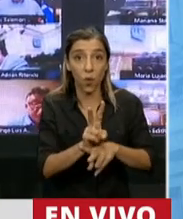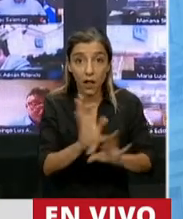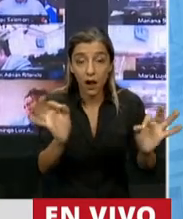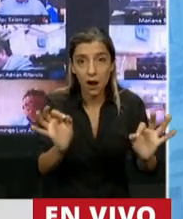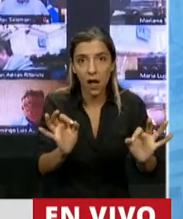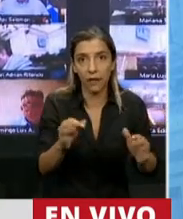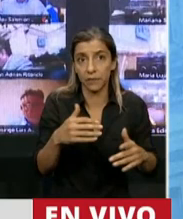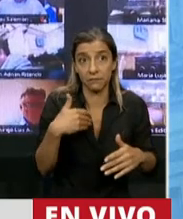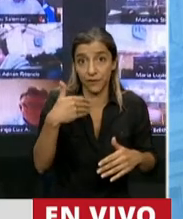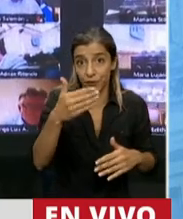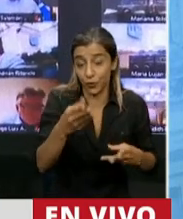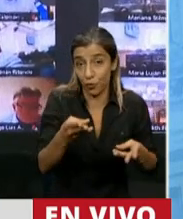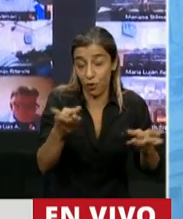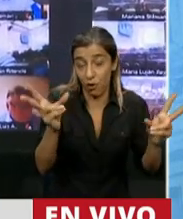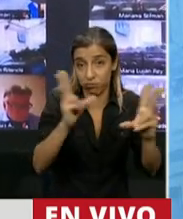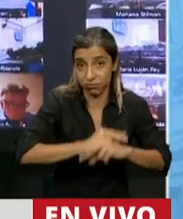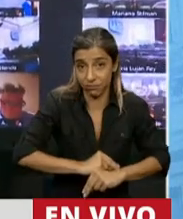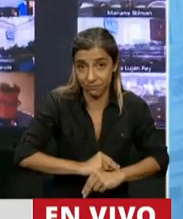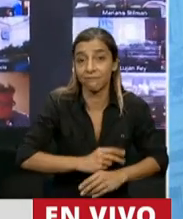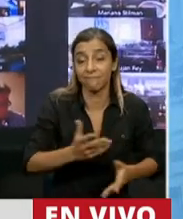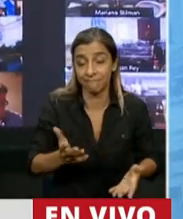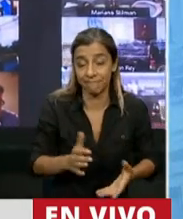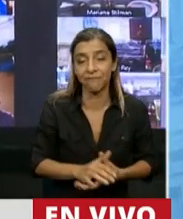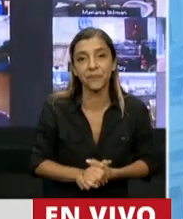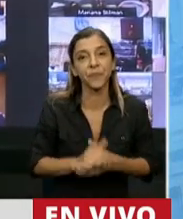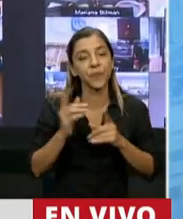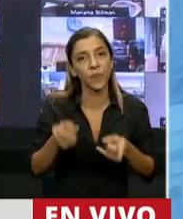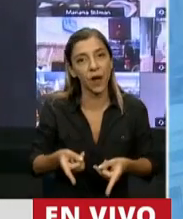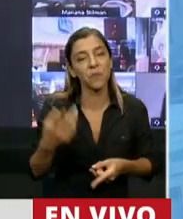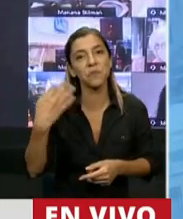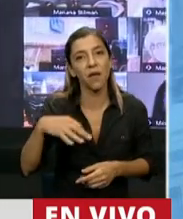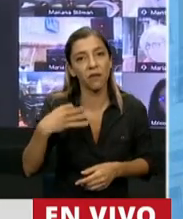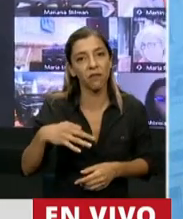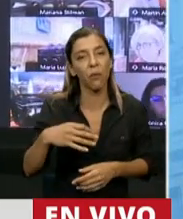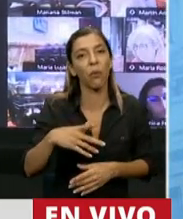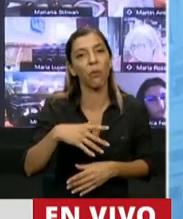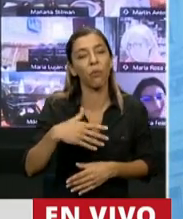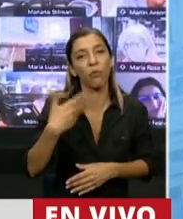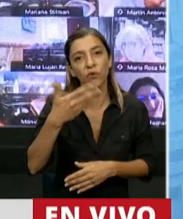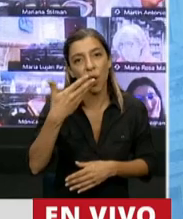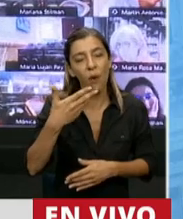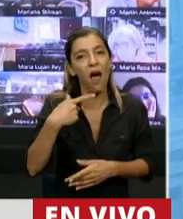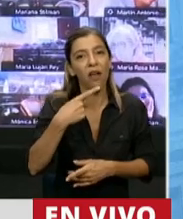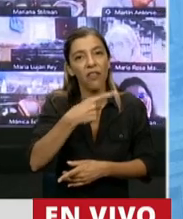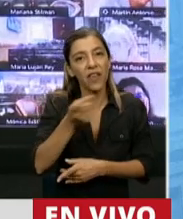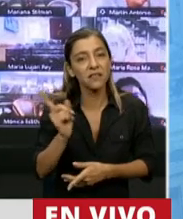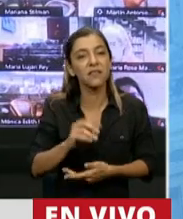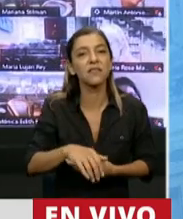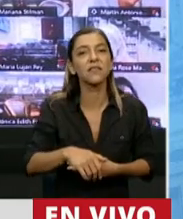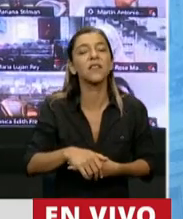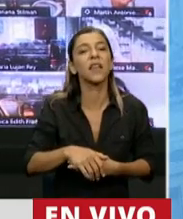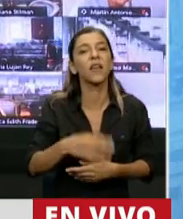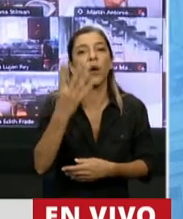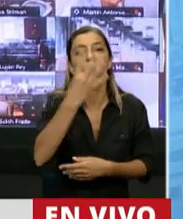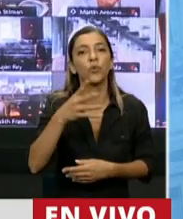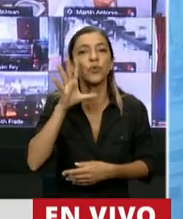esto en un momento se va a agotar, pero también hay que contarles que más de 450.000